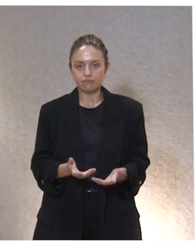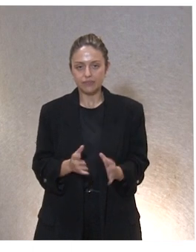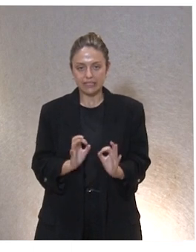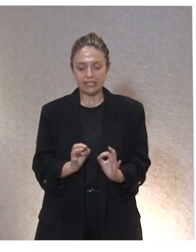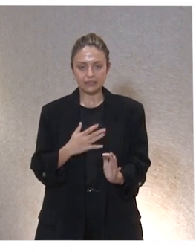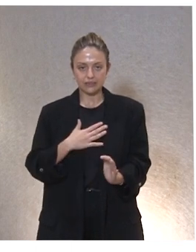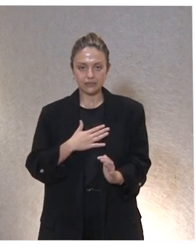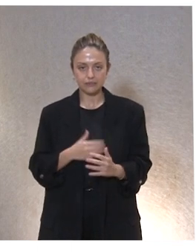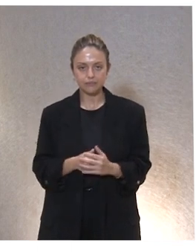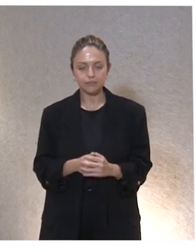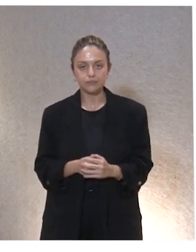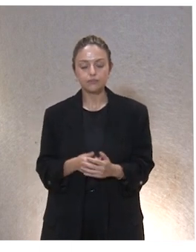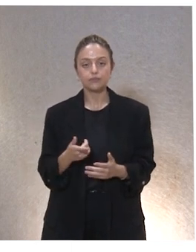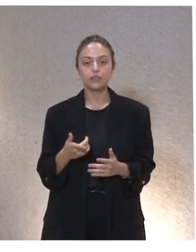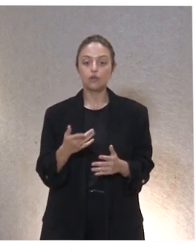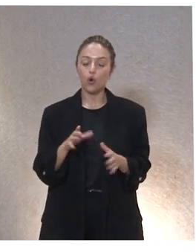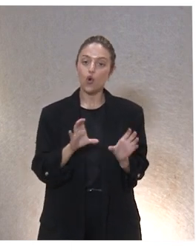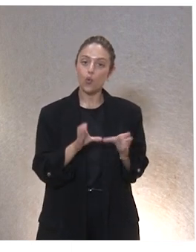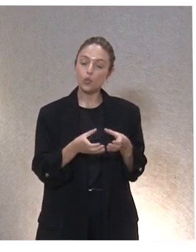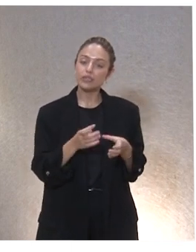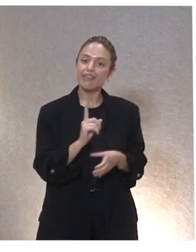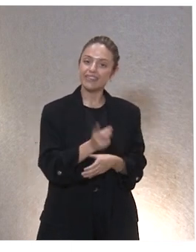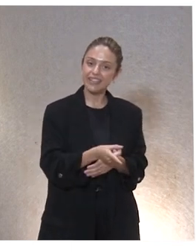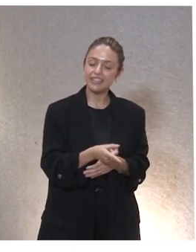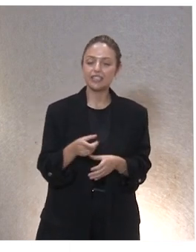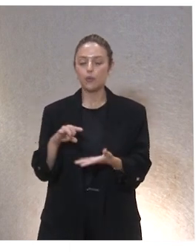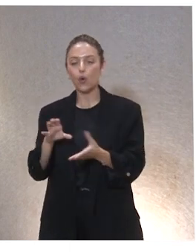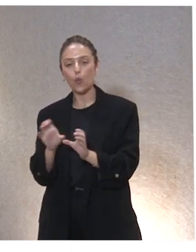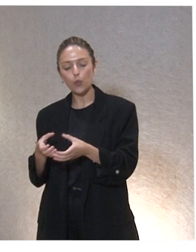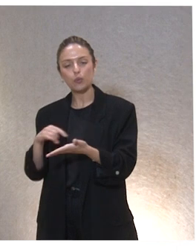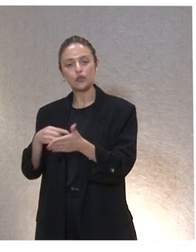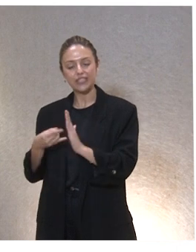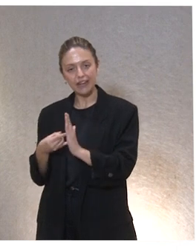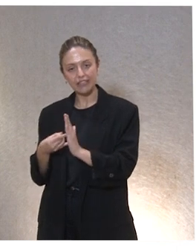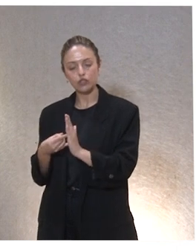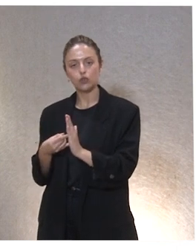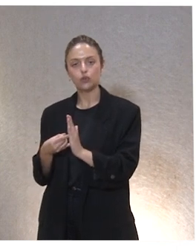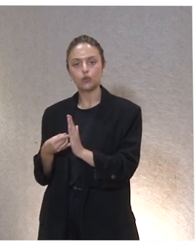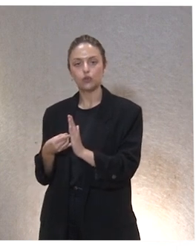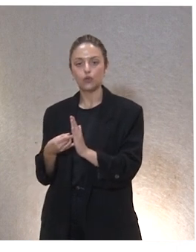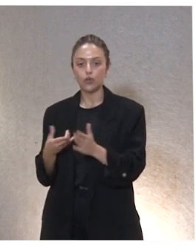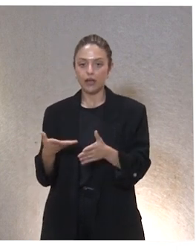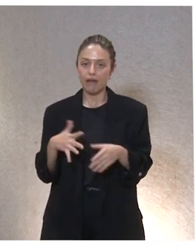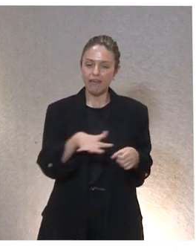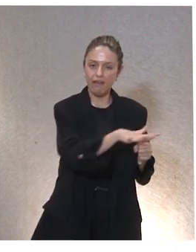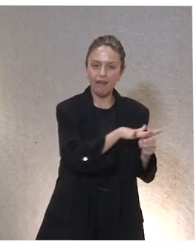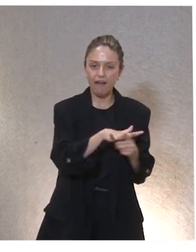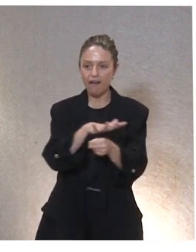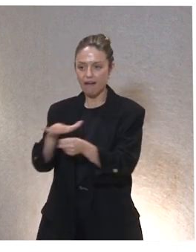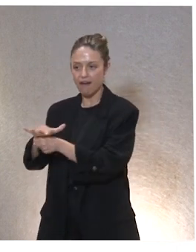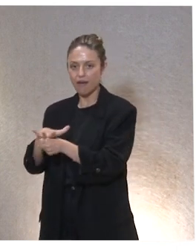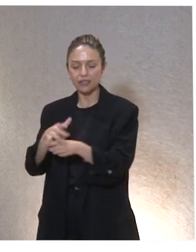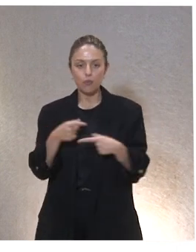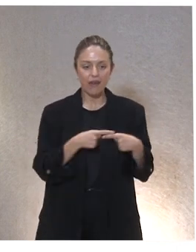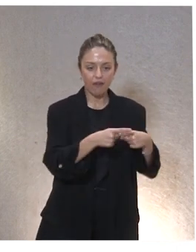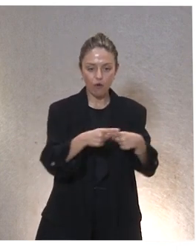espacios y encuentros entre junta directiva, equipo directivo, equipo técnico, es decir, espacios para compartir